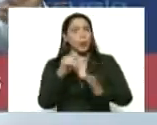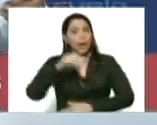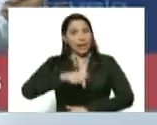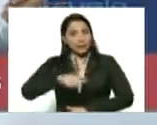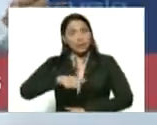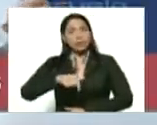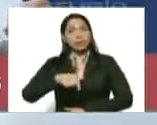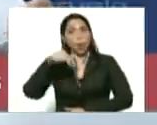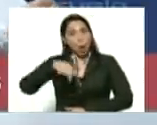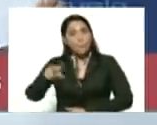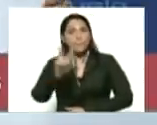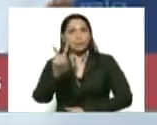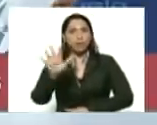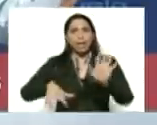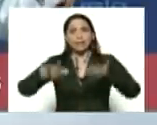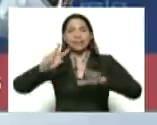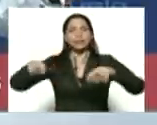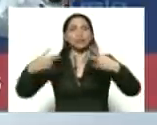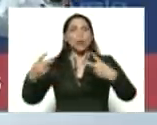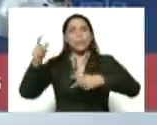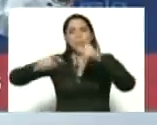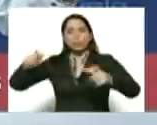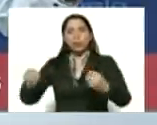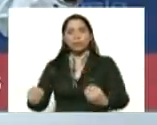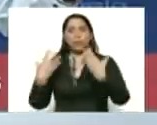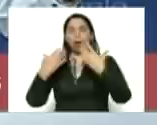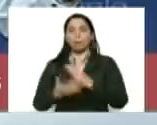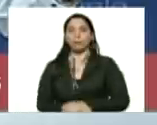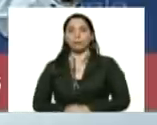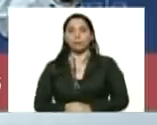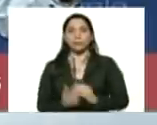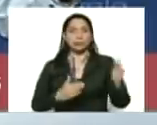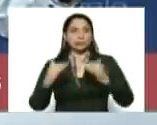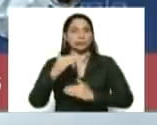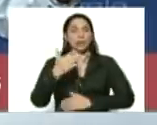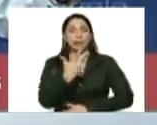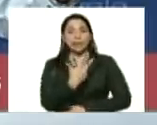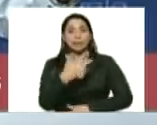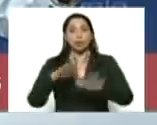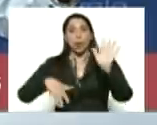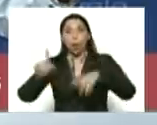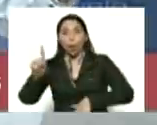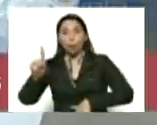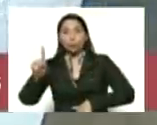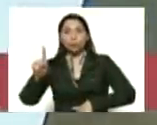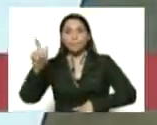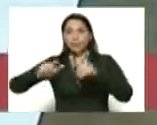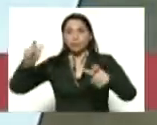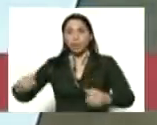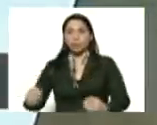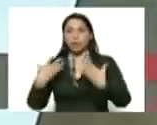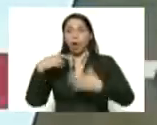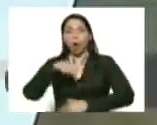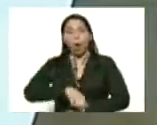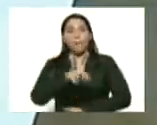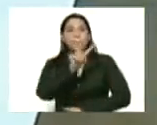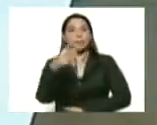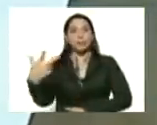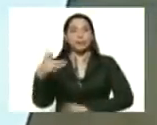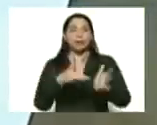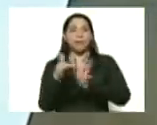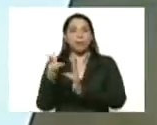Venezuela suma 13 nuevos casos para llegar a 311 casos. Hoy, 23 de abril,